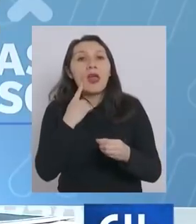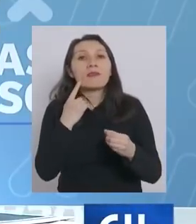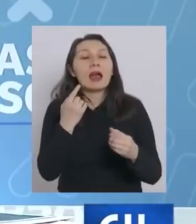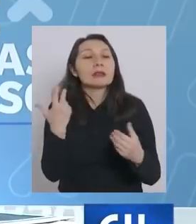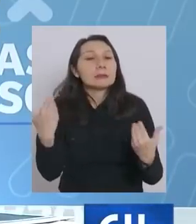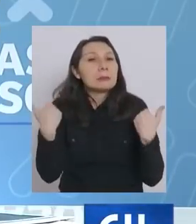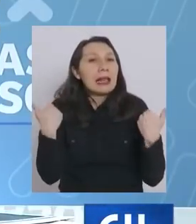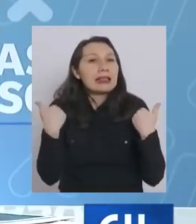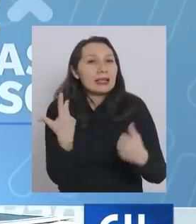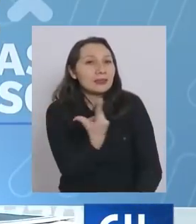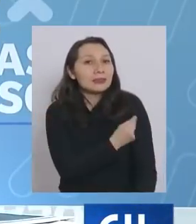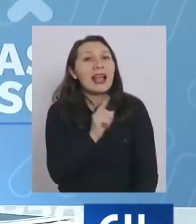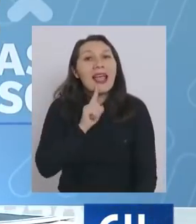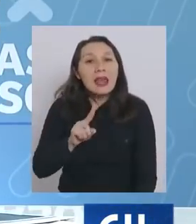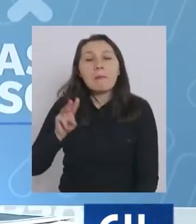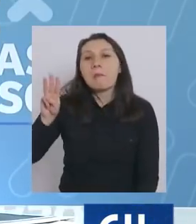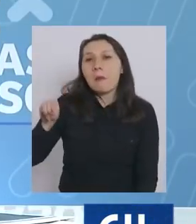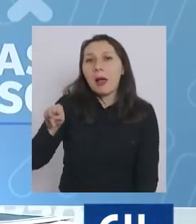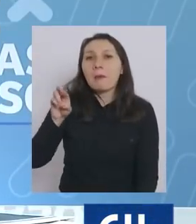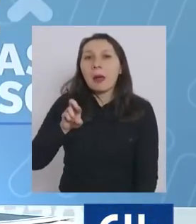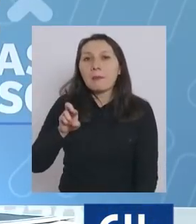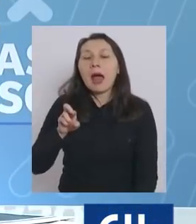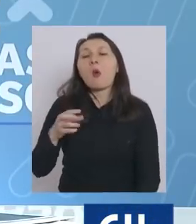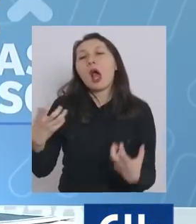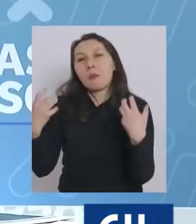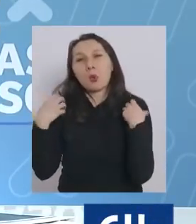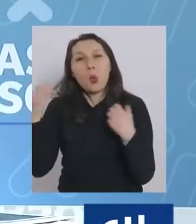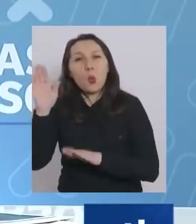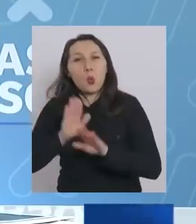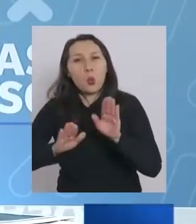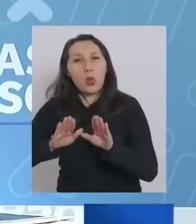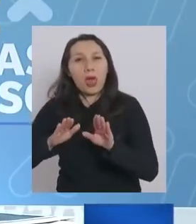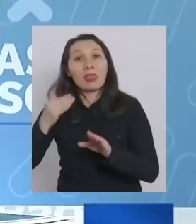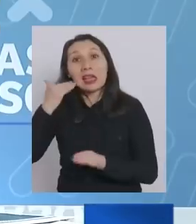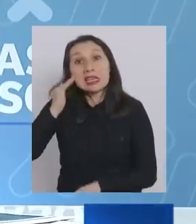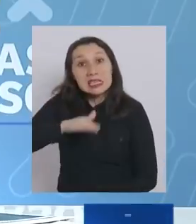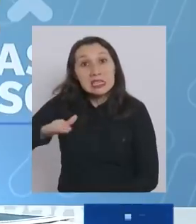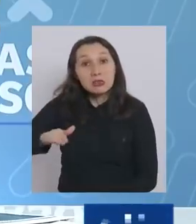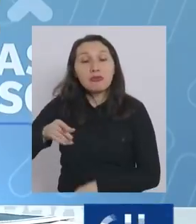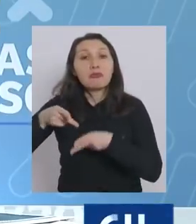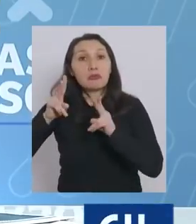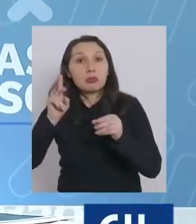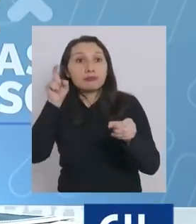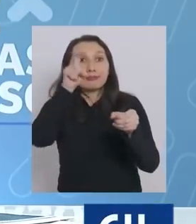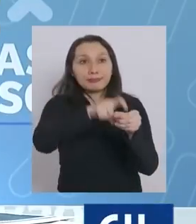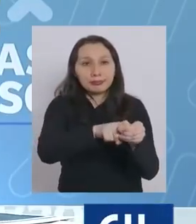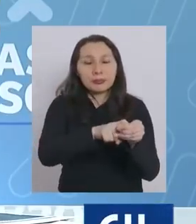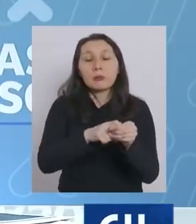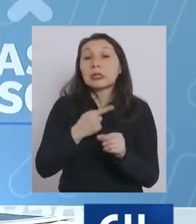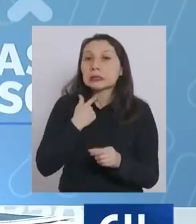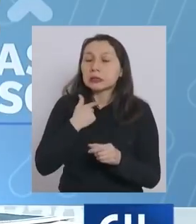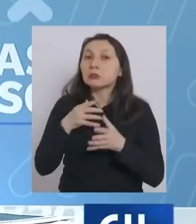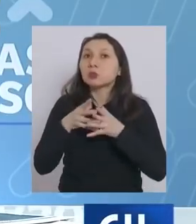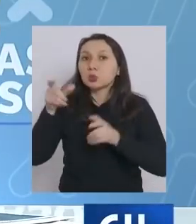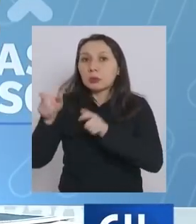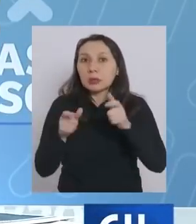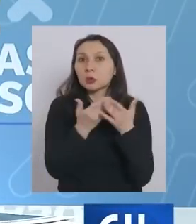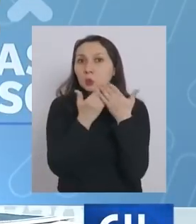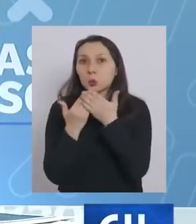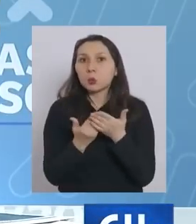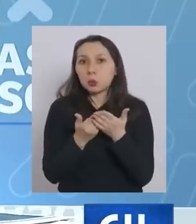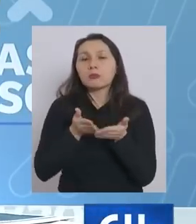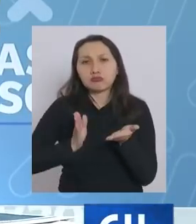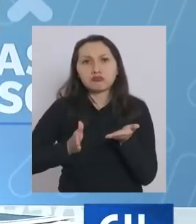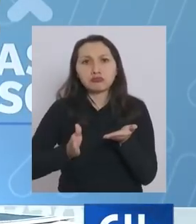se necesita la autorización de los padres o tutores padres, madres o tutores de estos niños pero el interés ha sido enorme el estudio